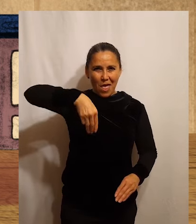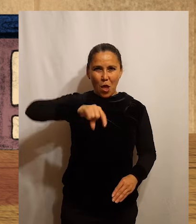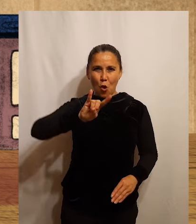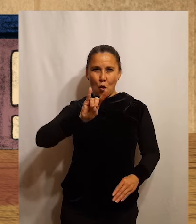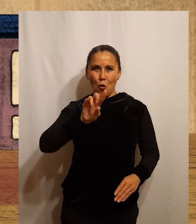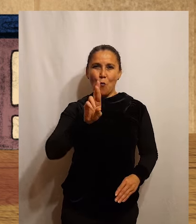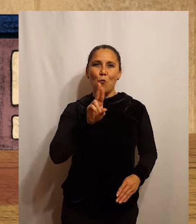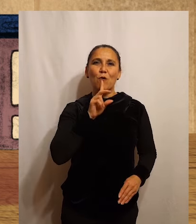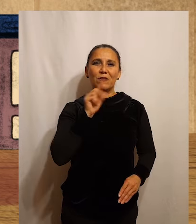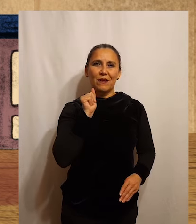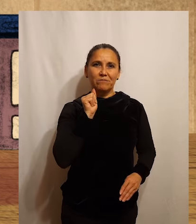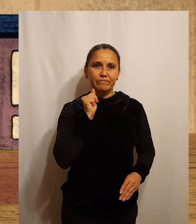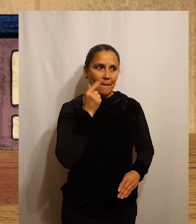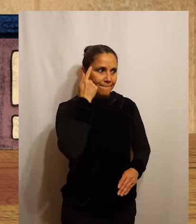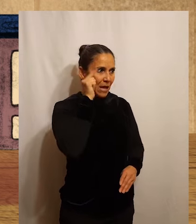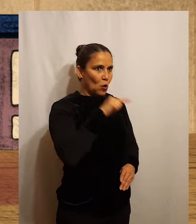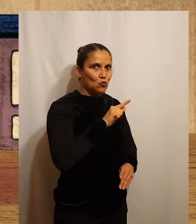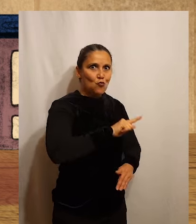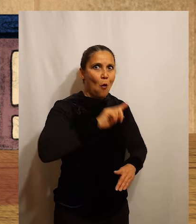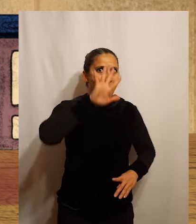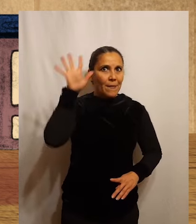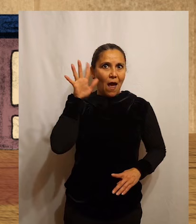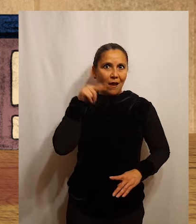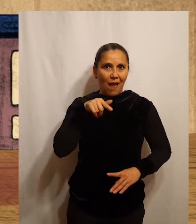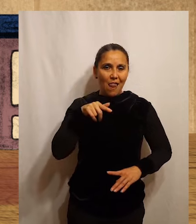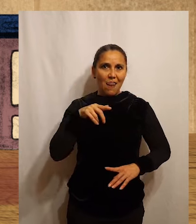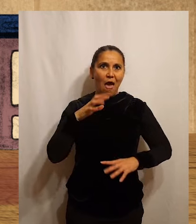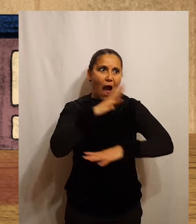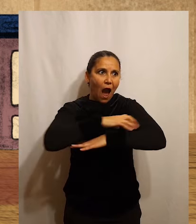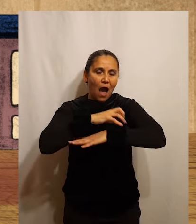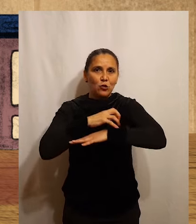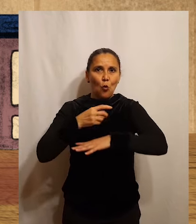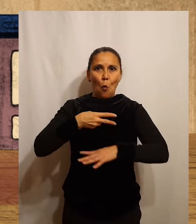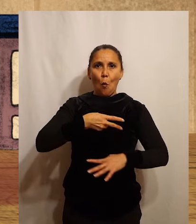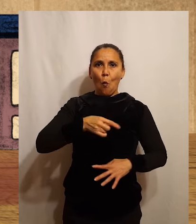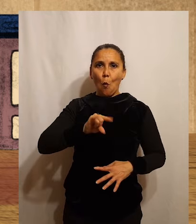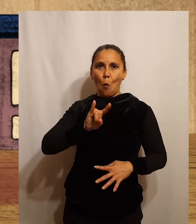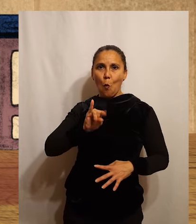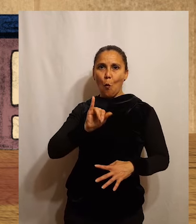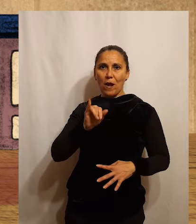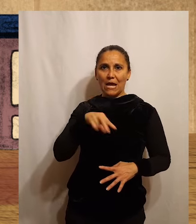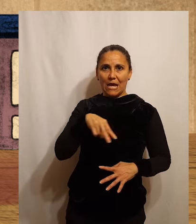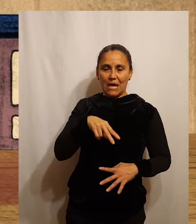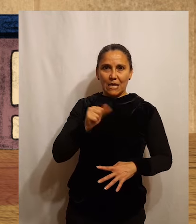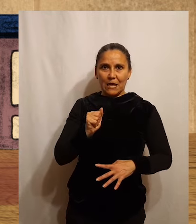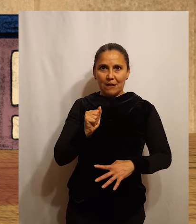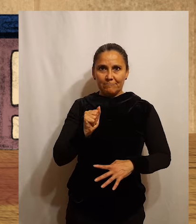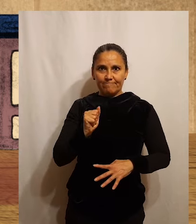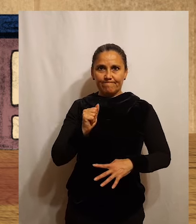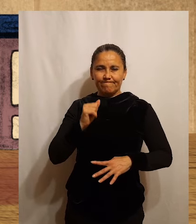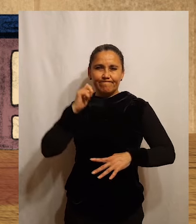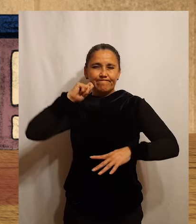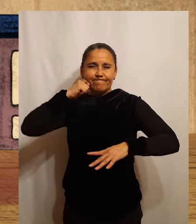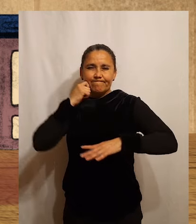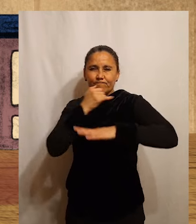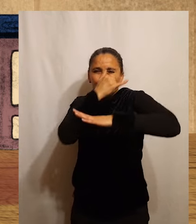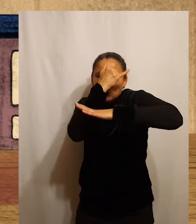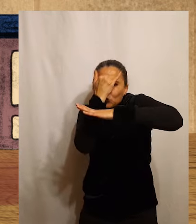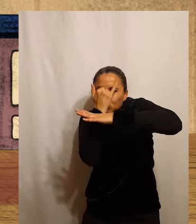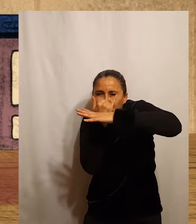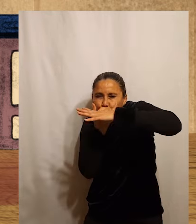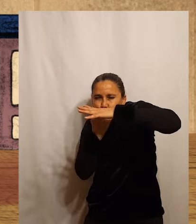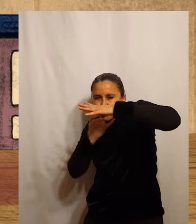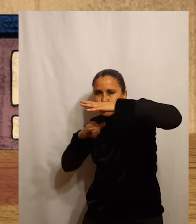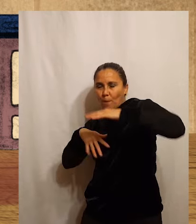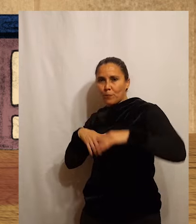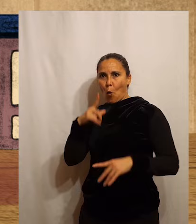Murta, sin imaginar que era un gato buña. Un día llegó de visita la abuelita de Pedro.